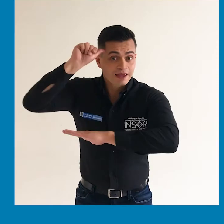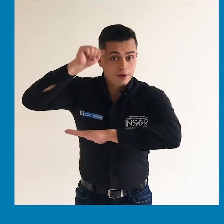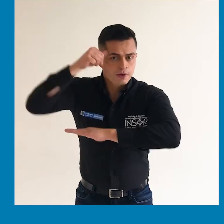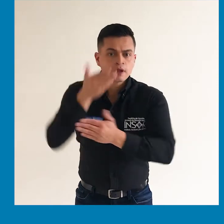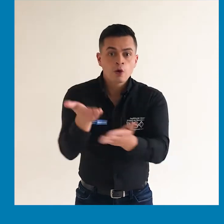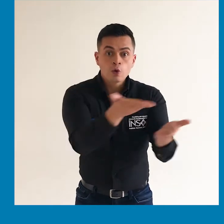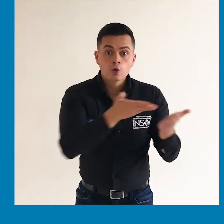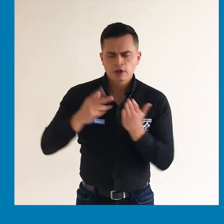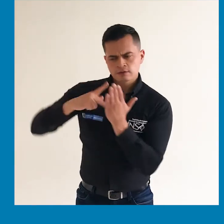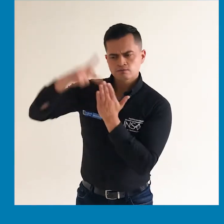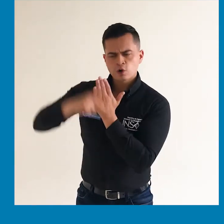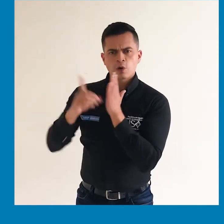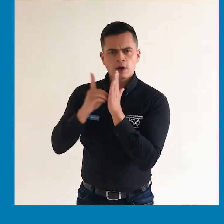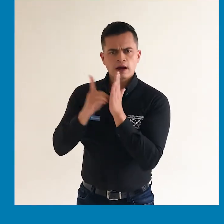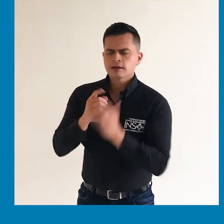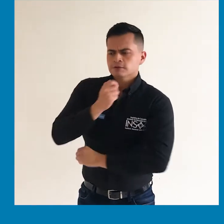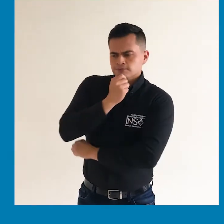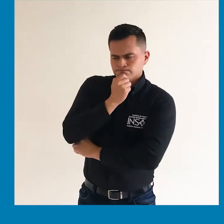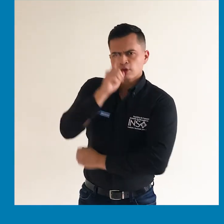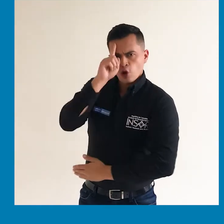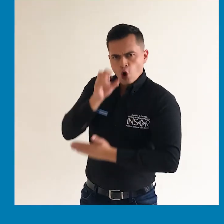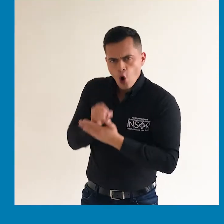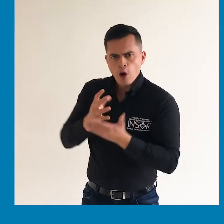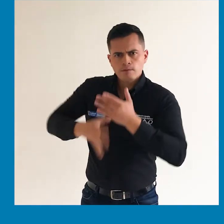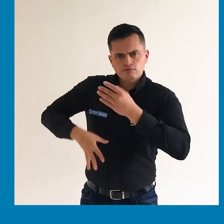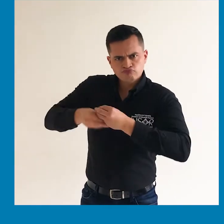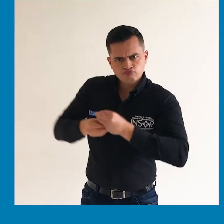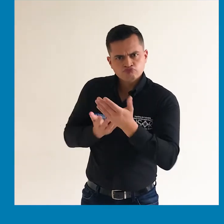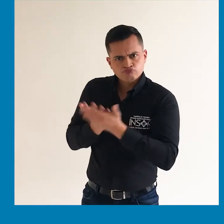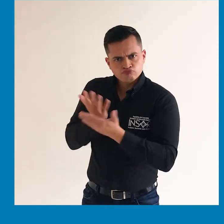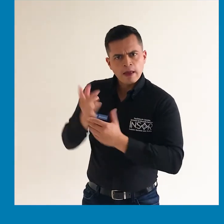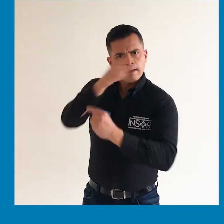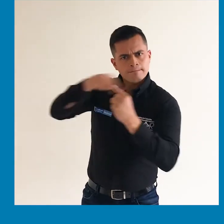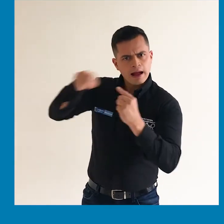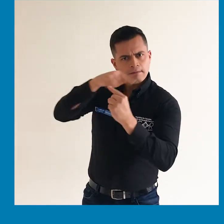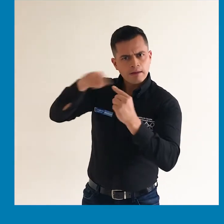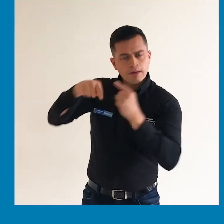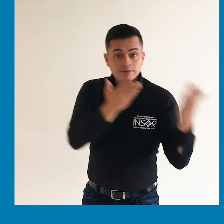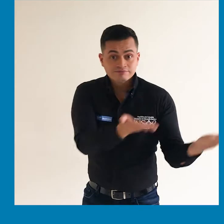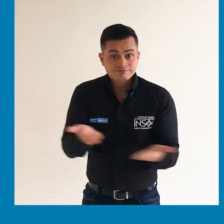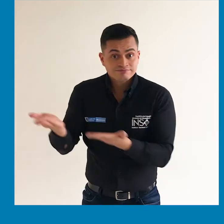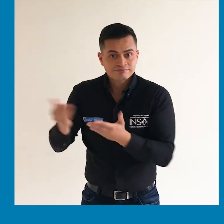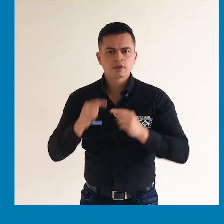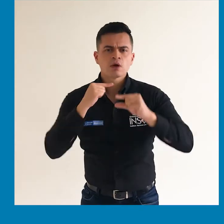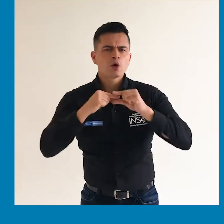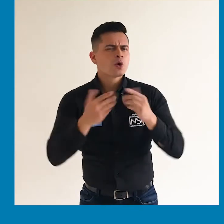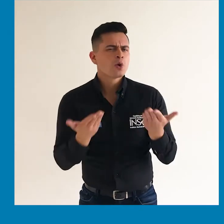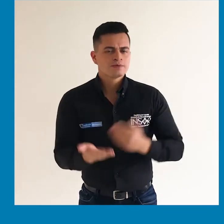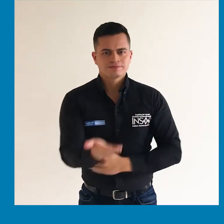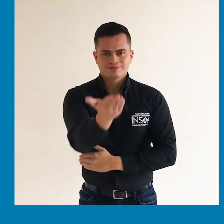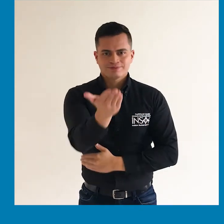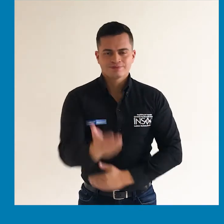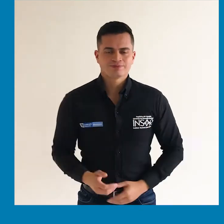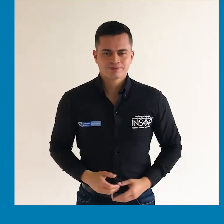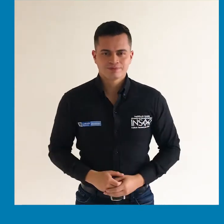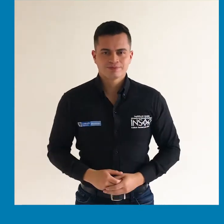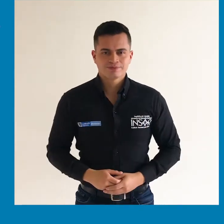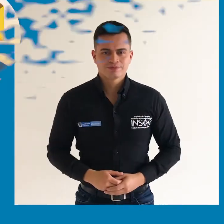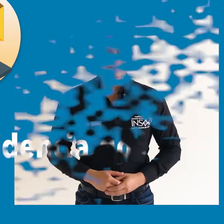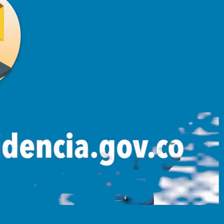Recuerde que puede hacer observaciones enviando un correo a